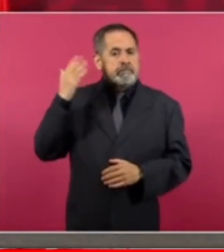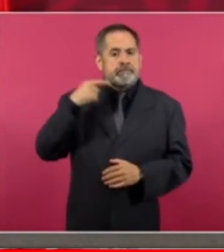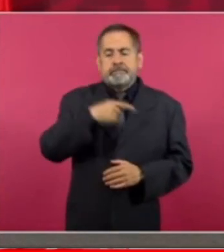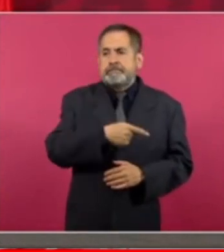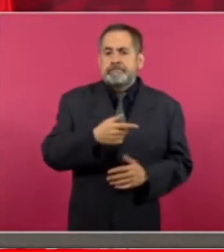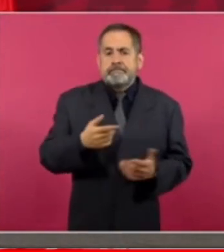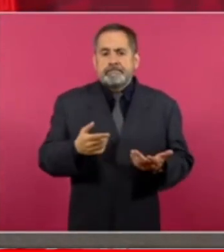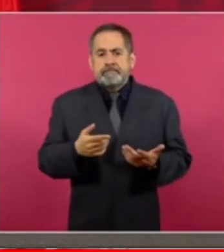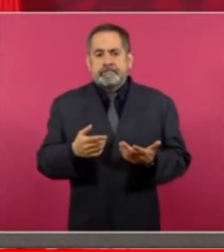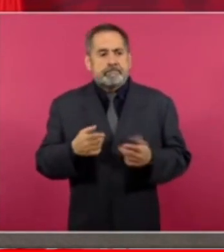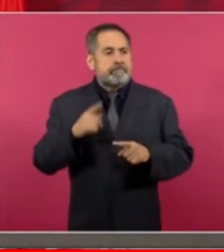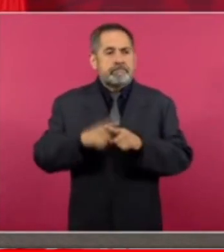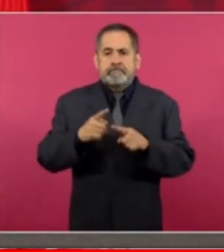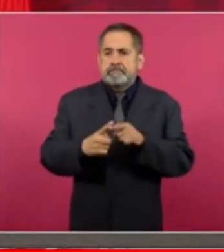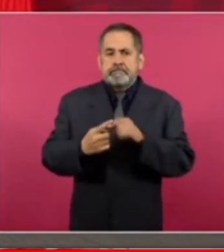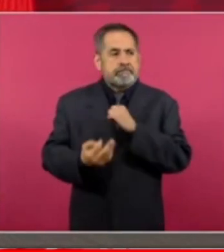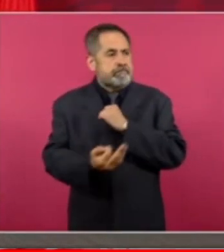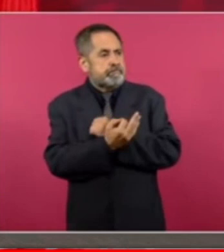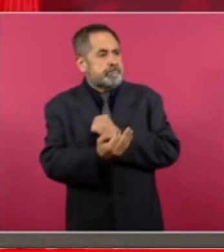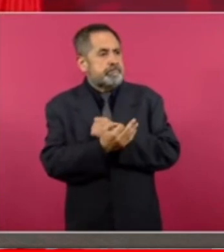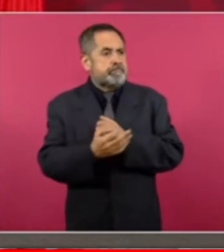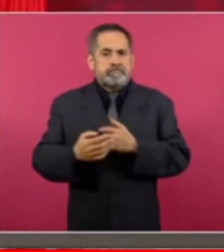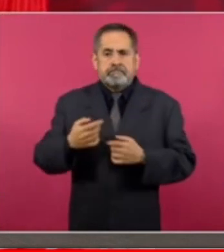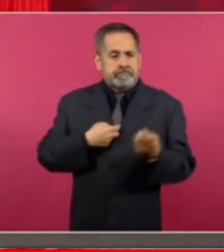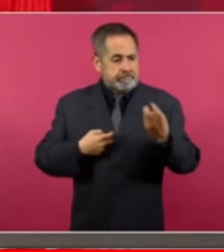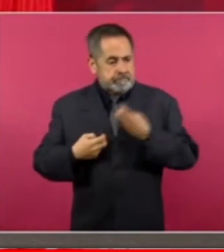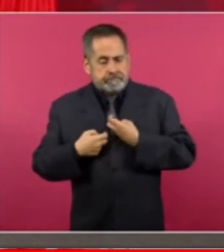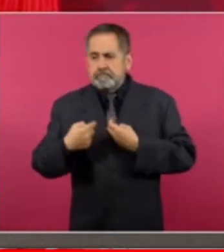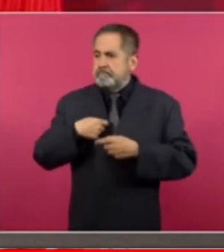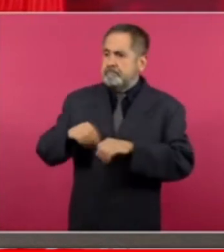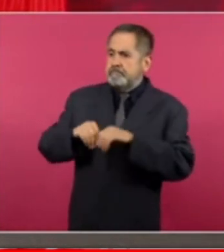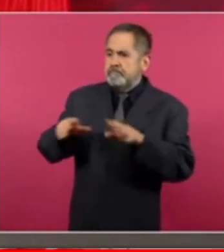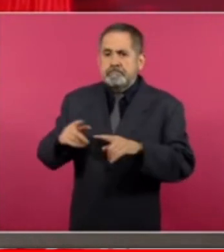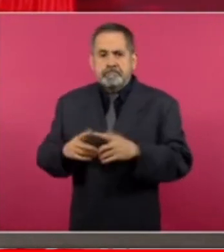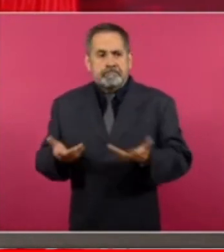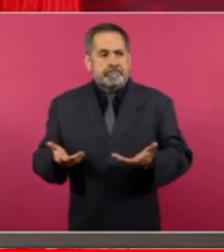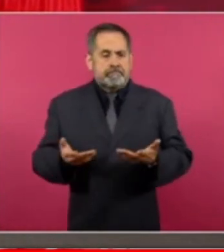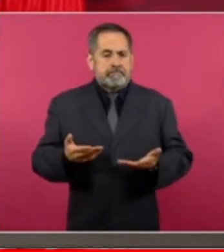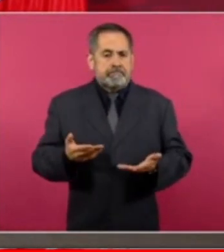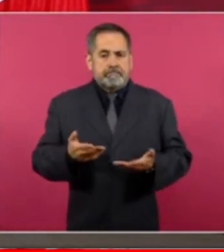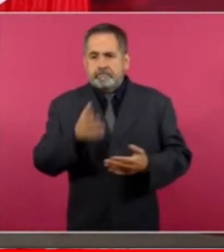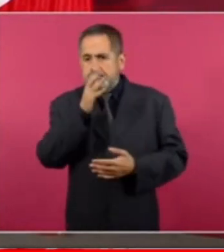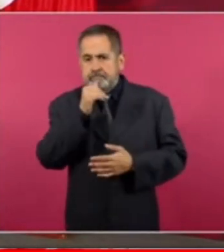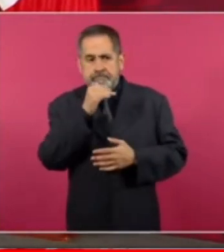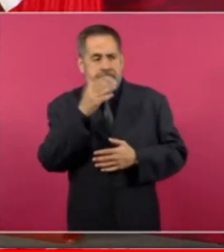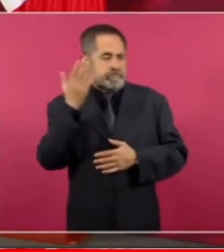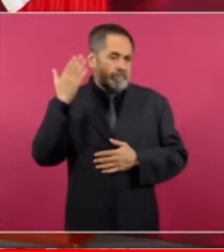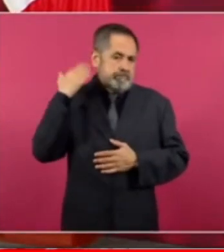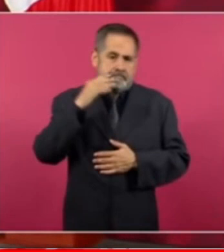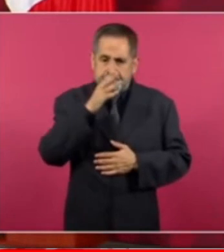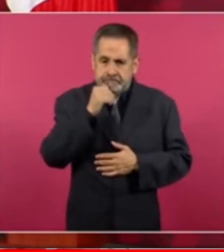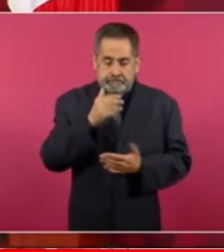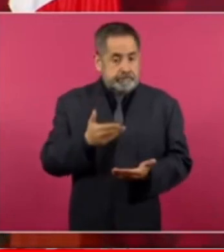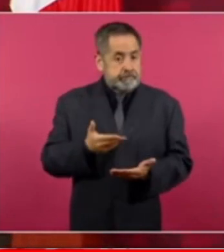secretaria del presidente López Obrador no aguantó y reveló esto en quien es quien en las mentiras